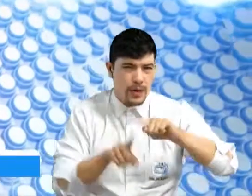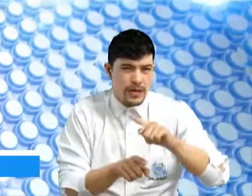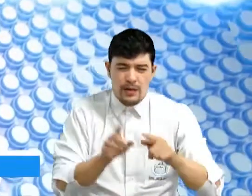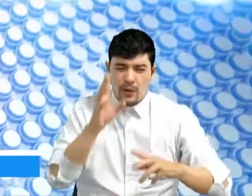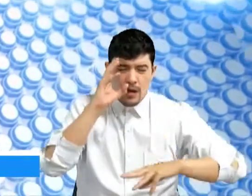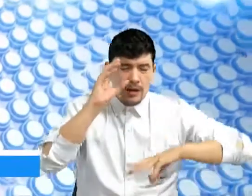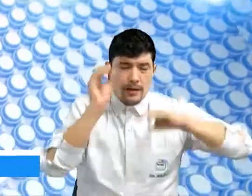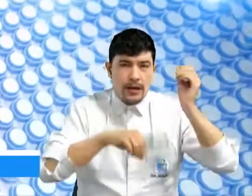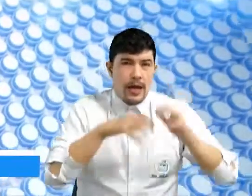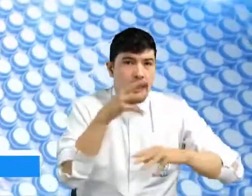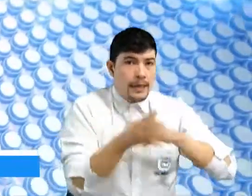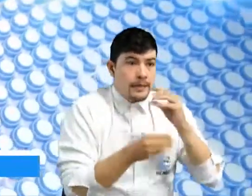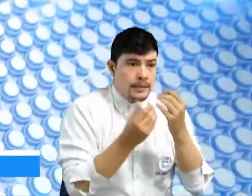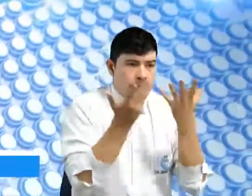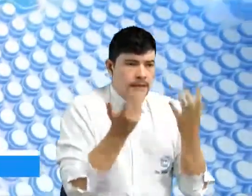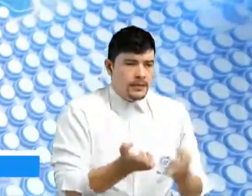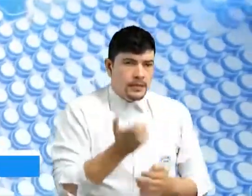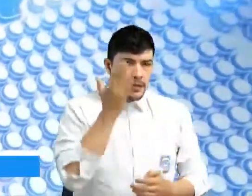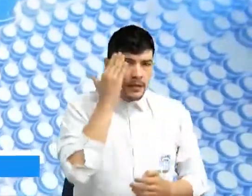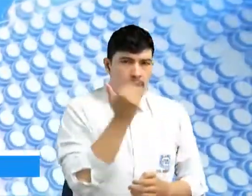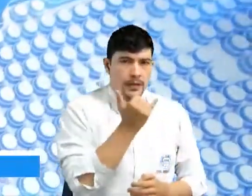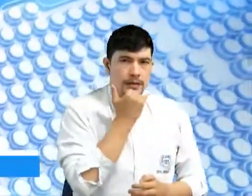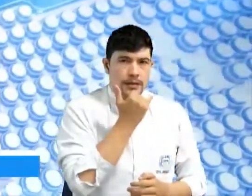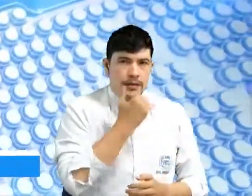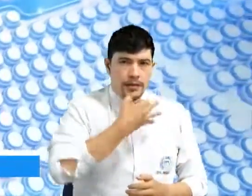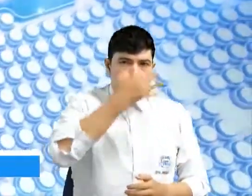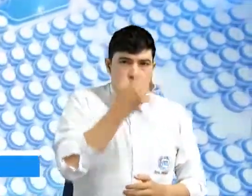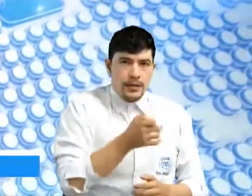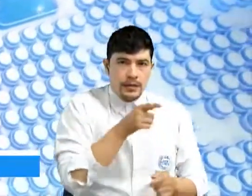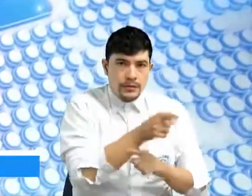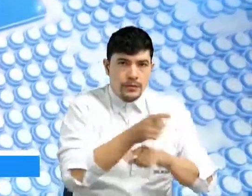verdad acerca del relleno sanitario.